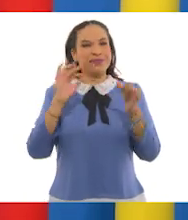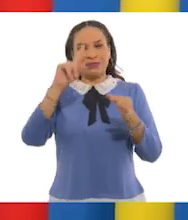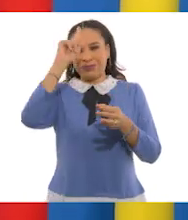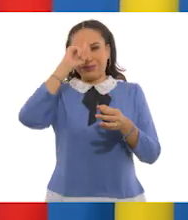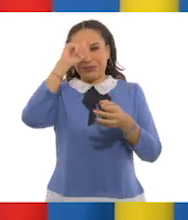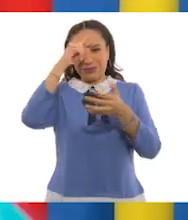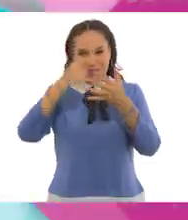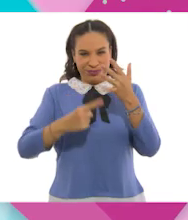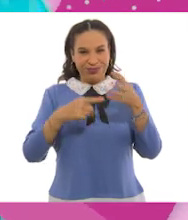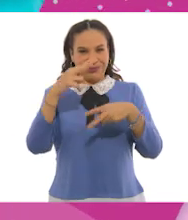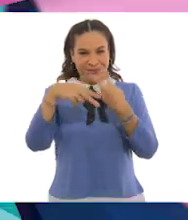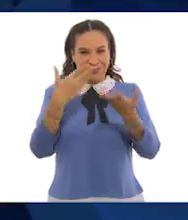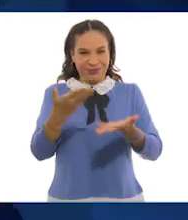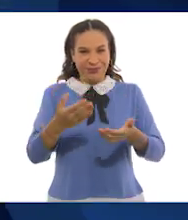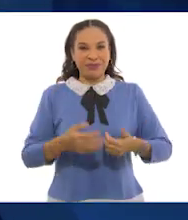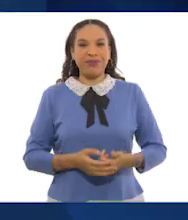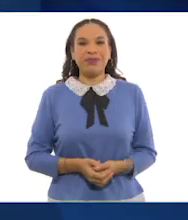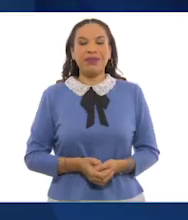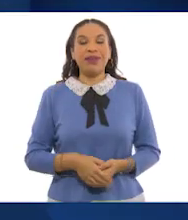consejo. Vamos con él.